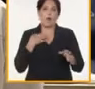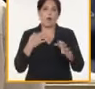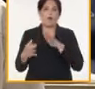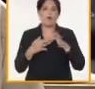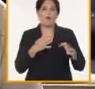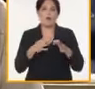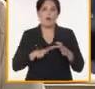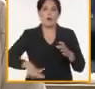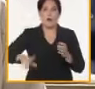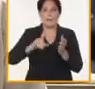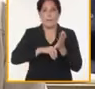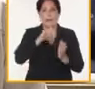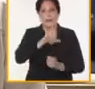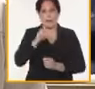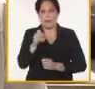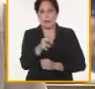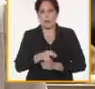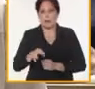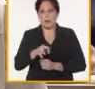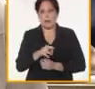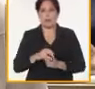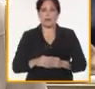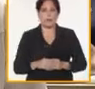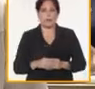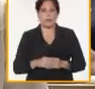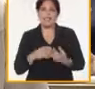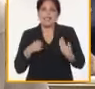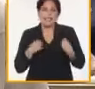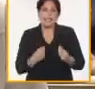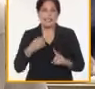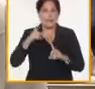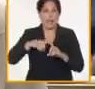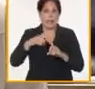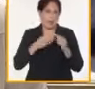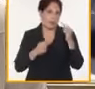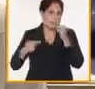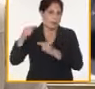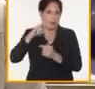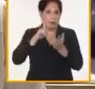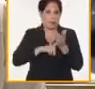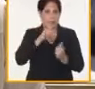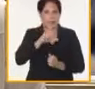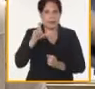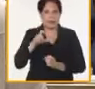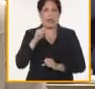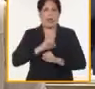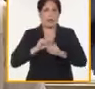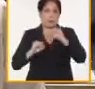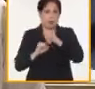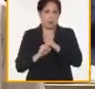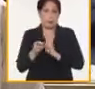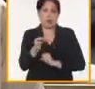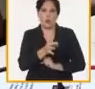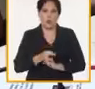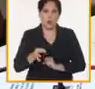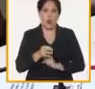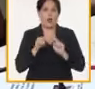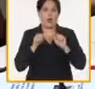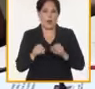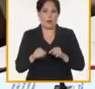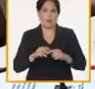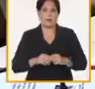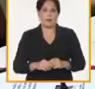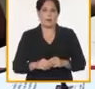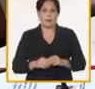integral del partido a lo que le corresponde al partido digo desde las estructuras de base el municipio y la propia